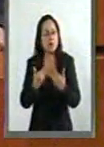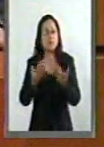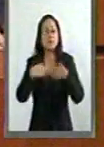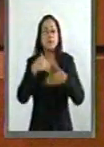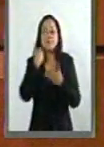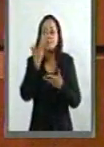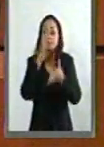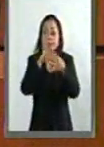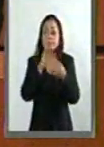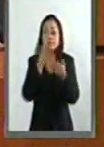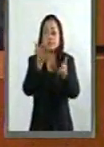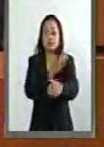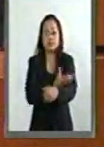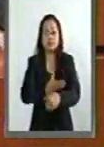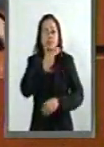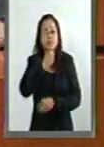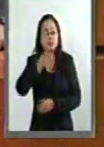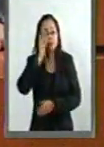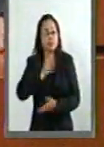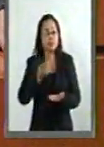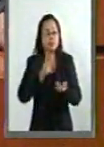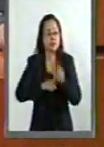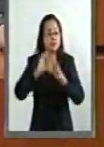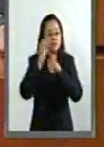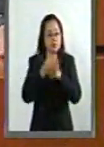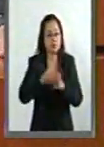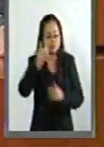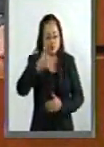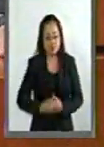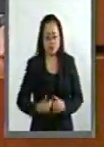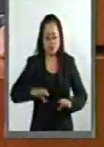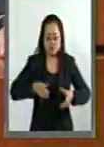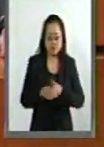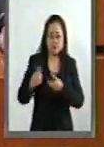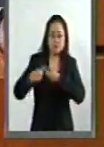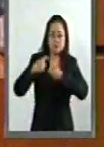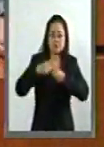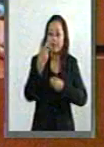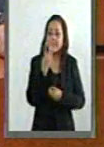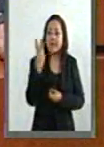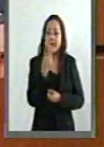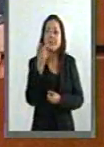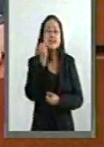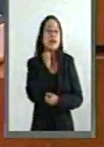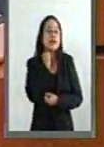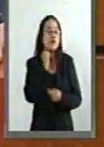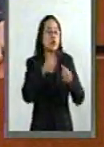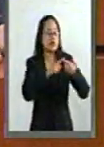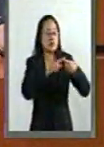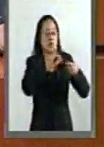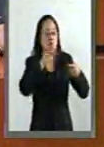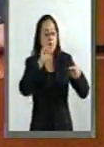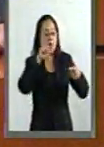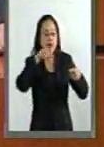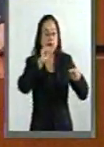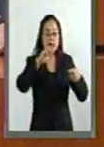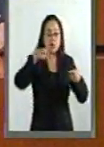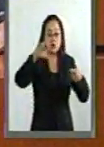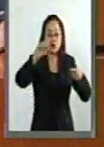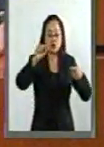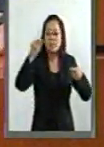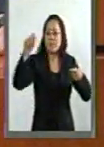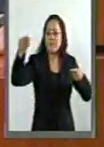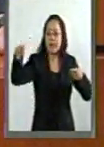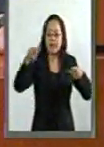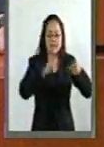y compañeros, que en mi comisión, de la cual somos integrantes tres senadores, el senador Juan Carlos Romero Hicks por Acción